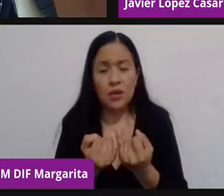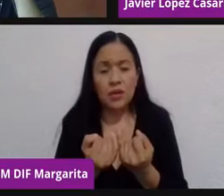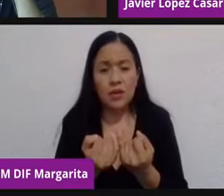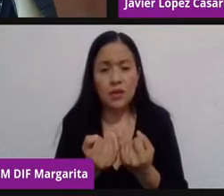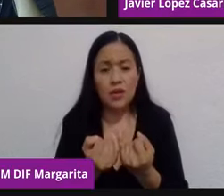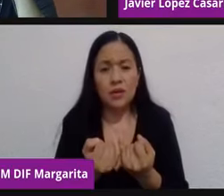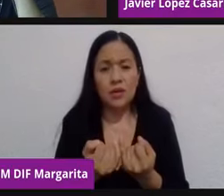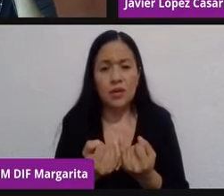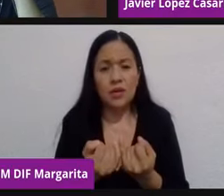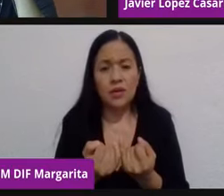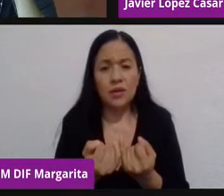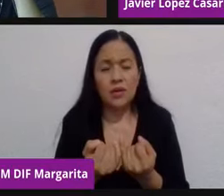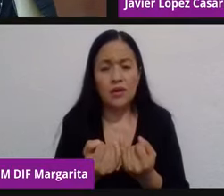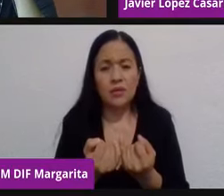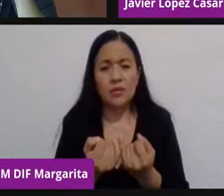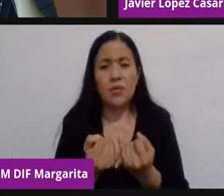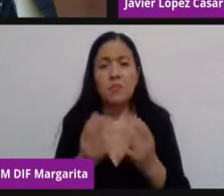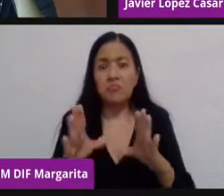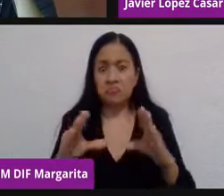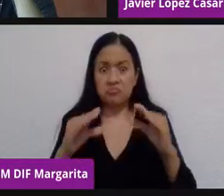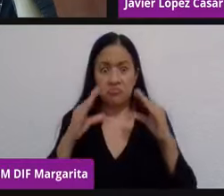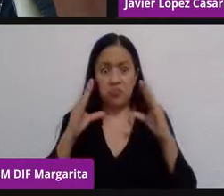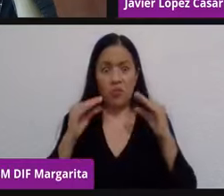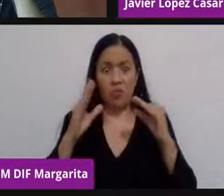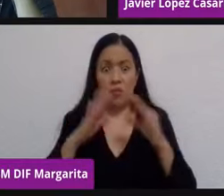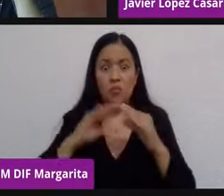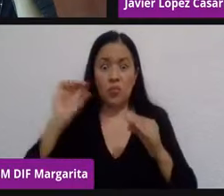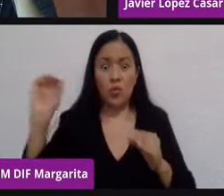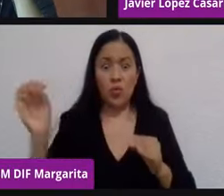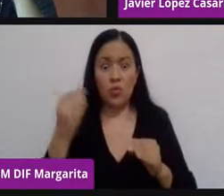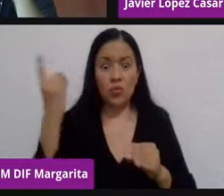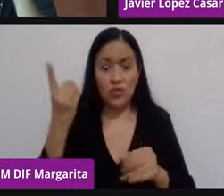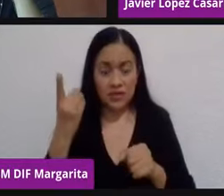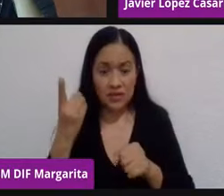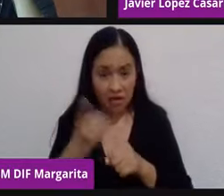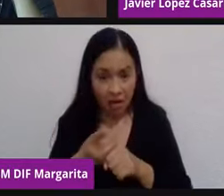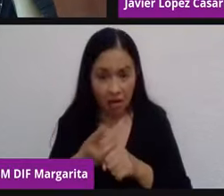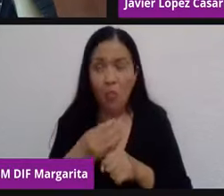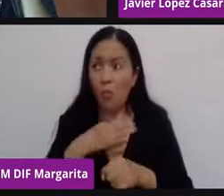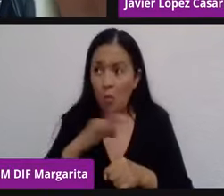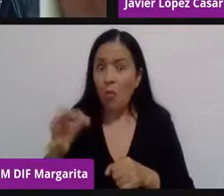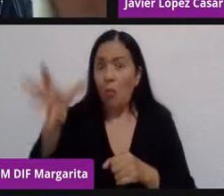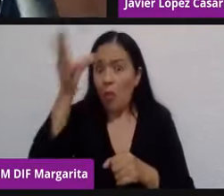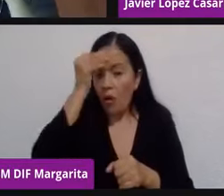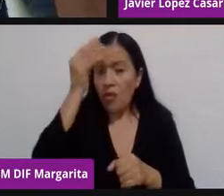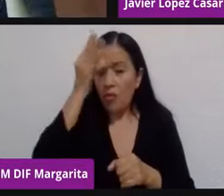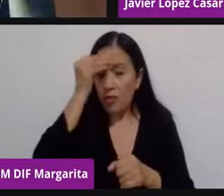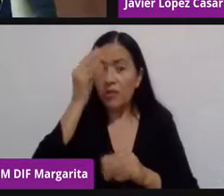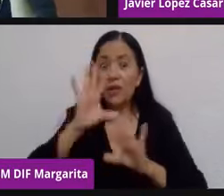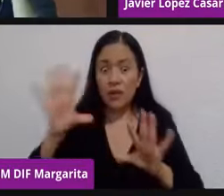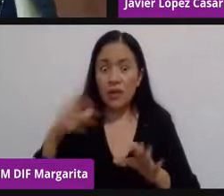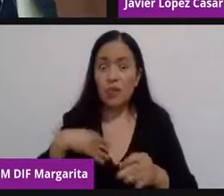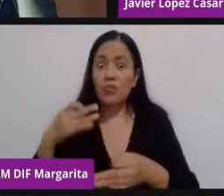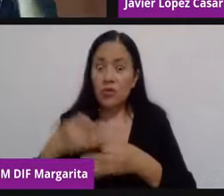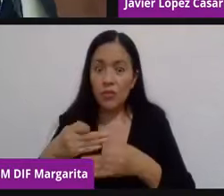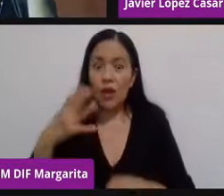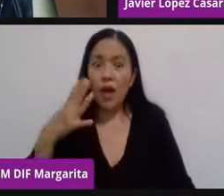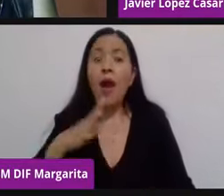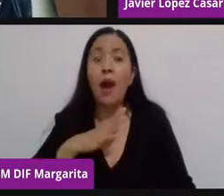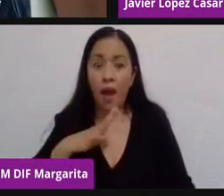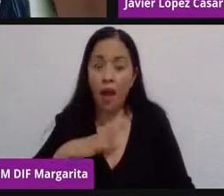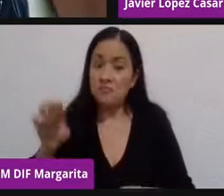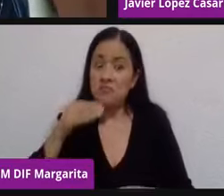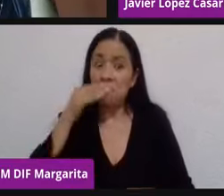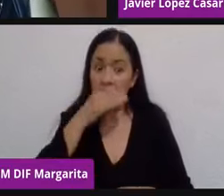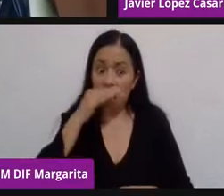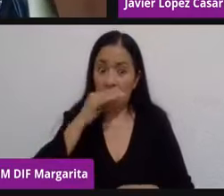a capacitación de niveles universitarios. Y que muchas plataformas ya están ahí gratuitos. Entonces, cuando